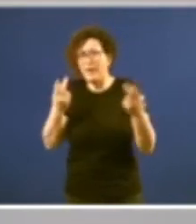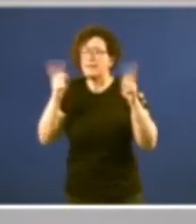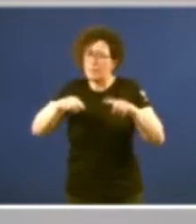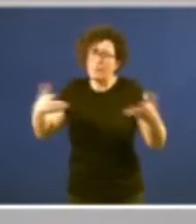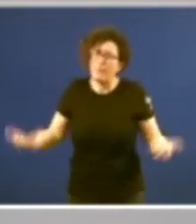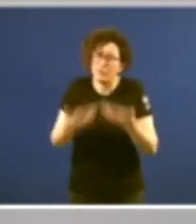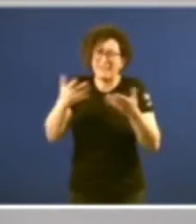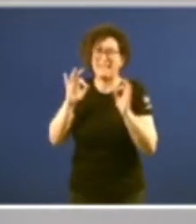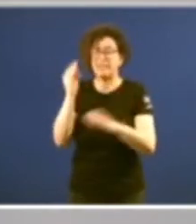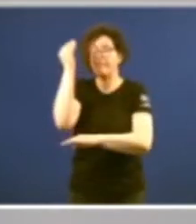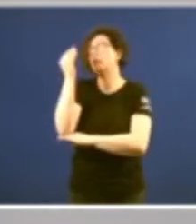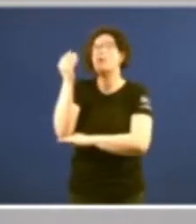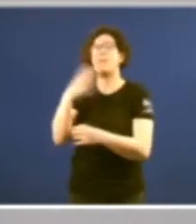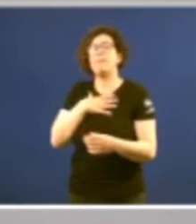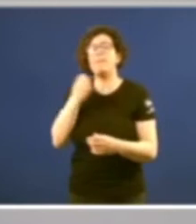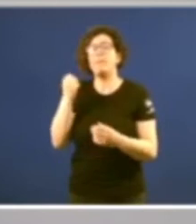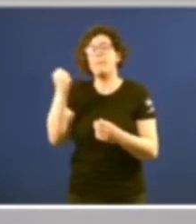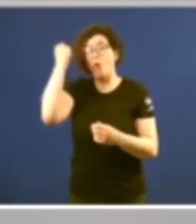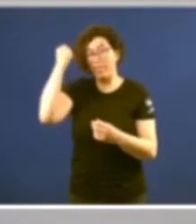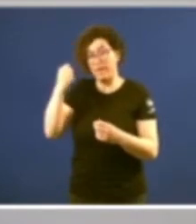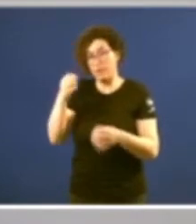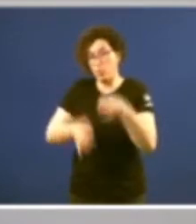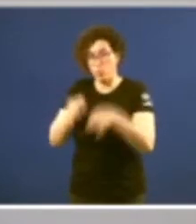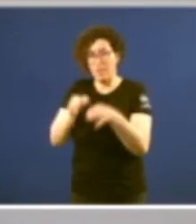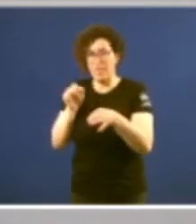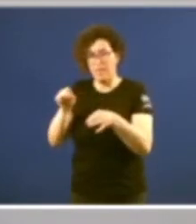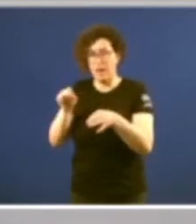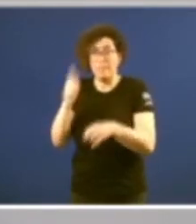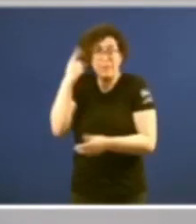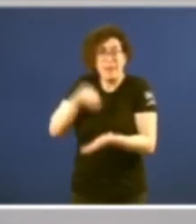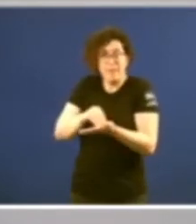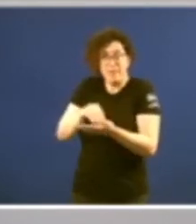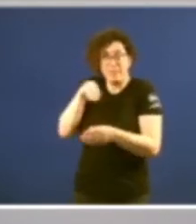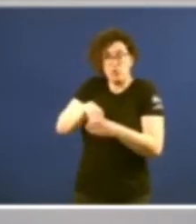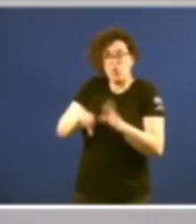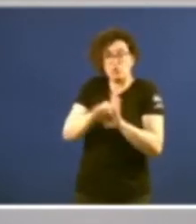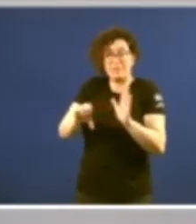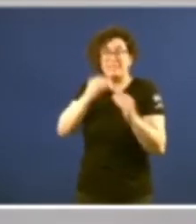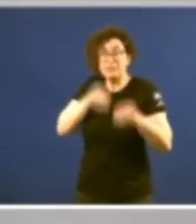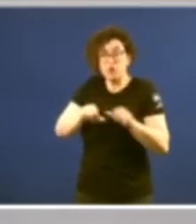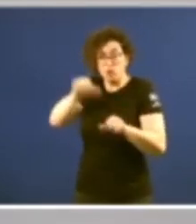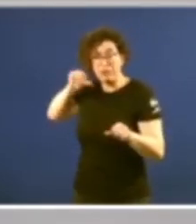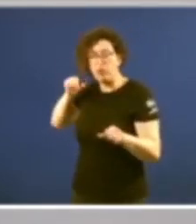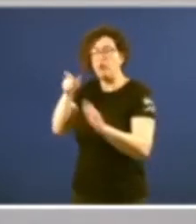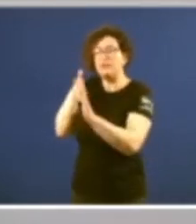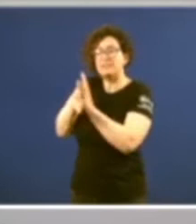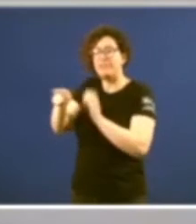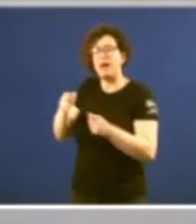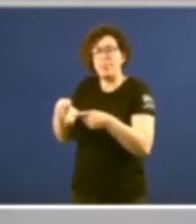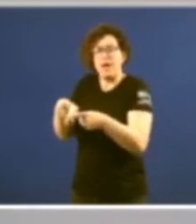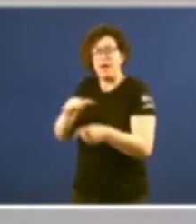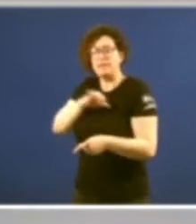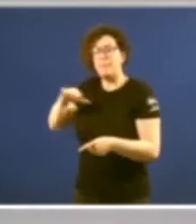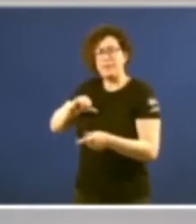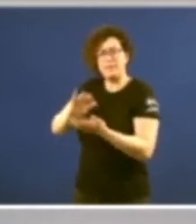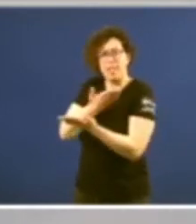a figura de un poder judicial aludindo, por primeira vez en o constitucionalismo histórico, á independencia do